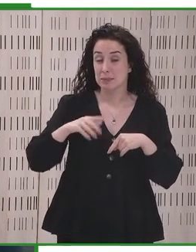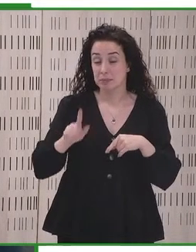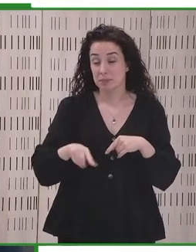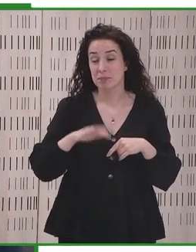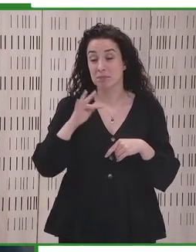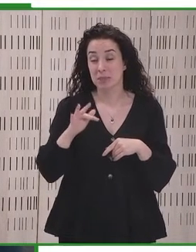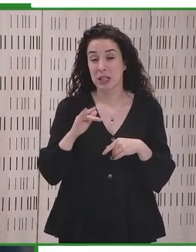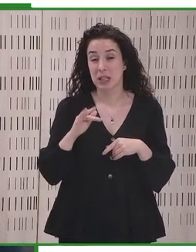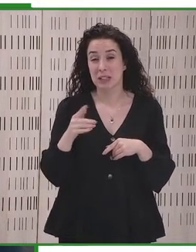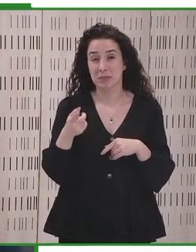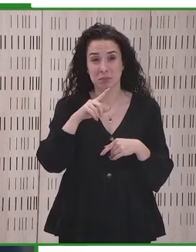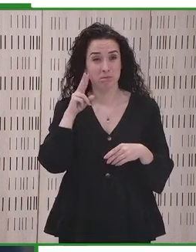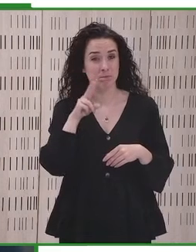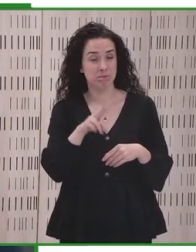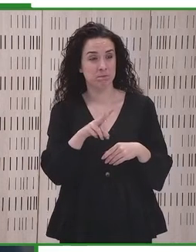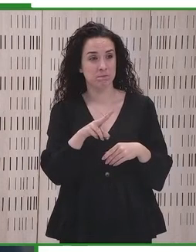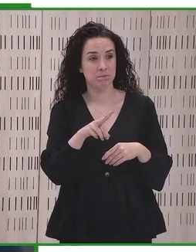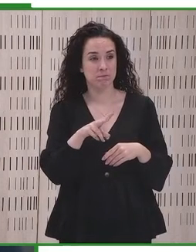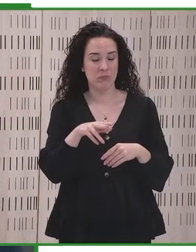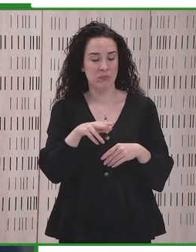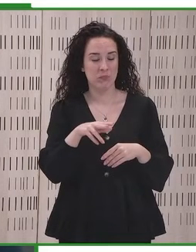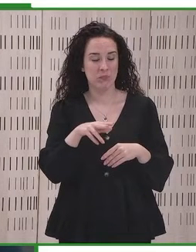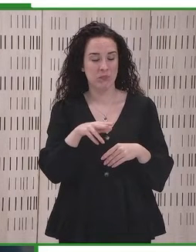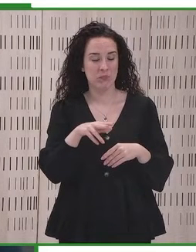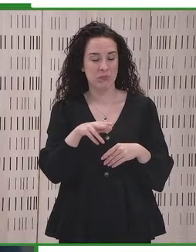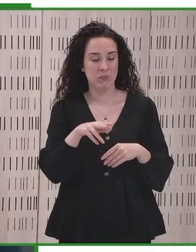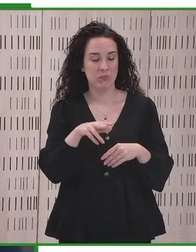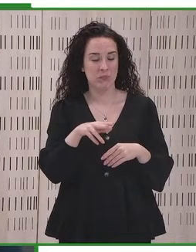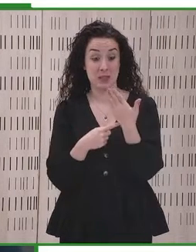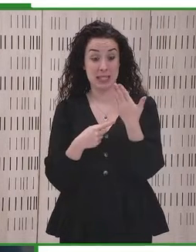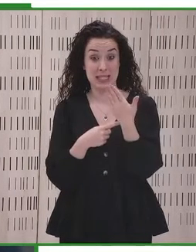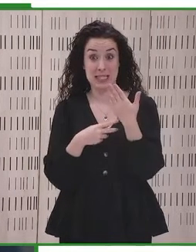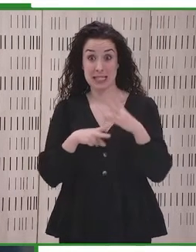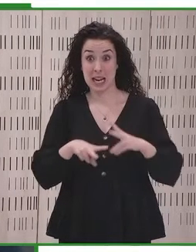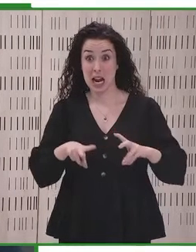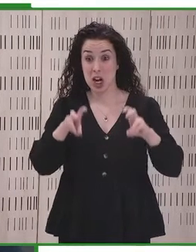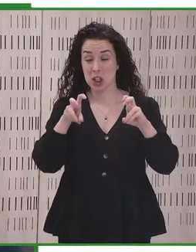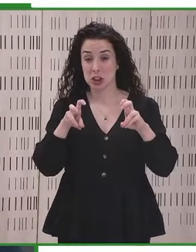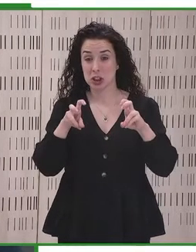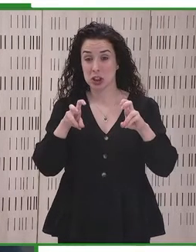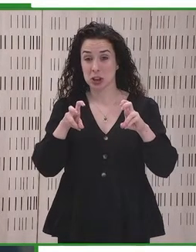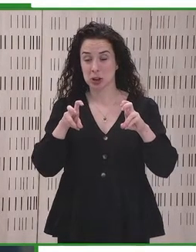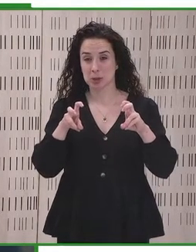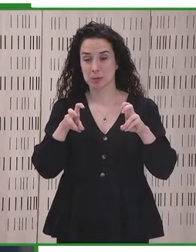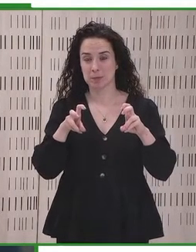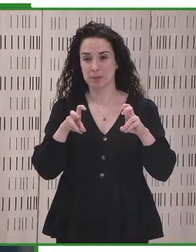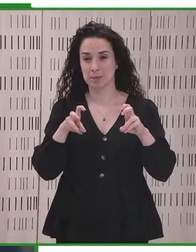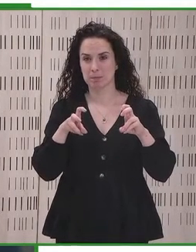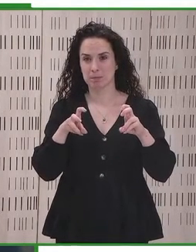Otros se centran en insporte. Podemos ver,